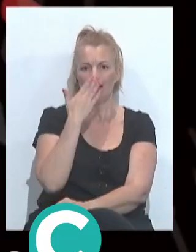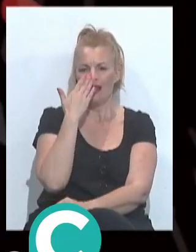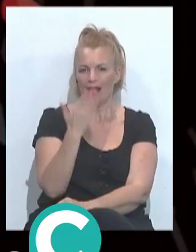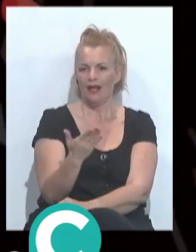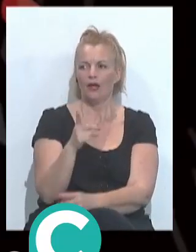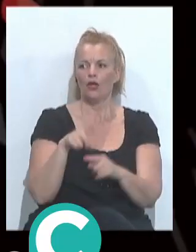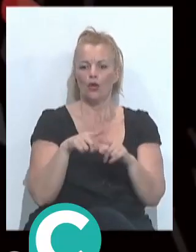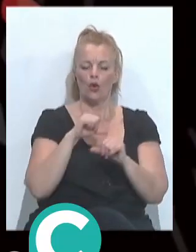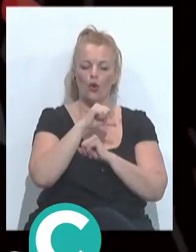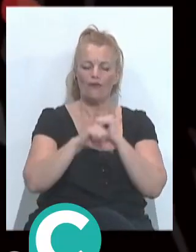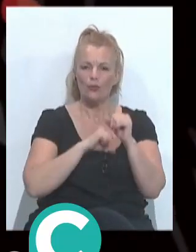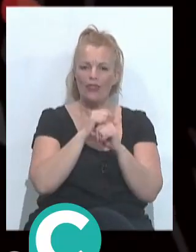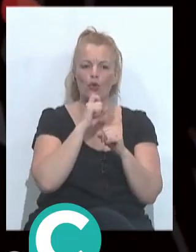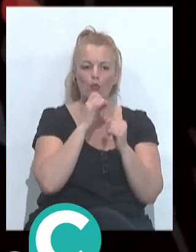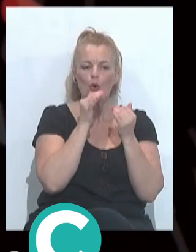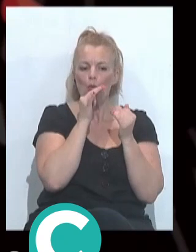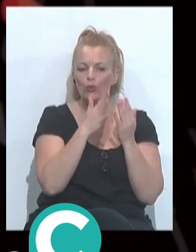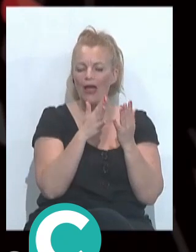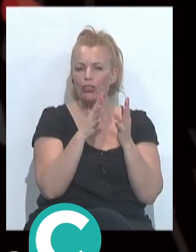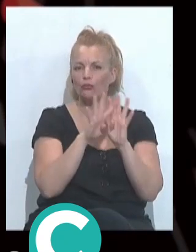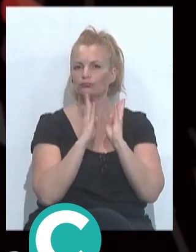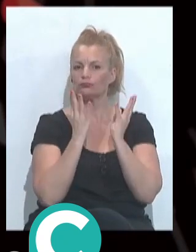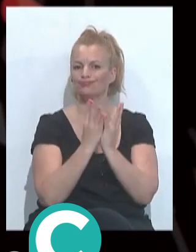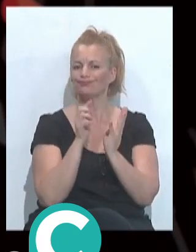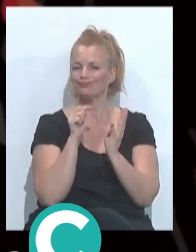configuraba y se iba a configurar el jurado y demás que tenía un